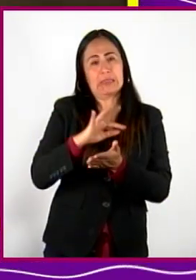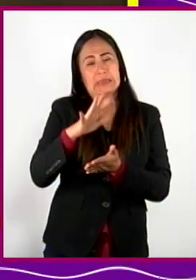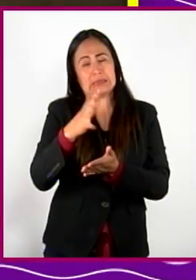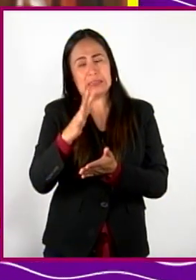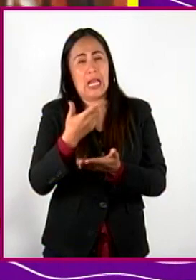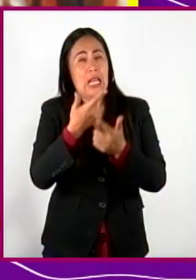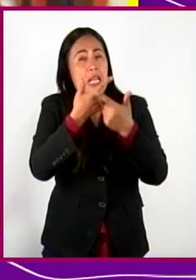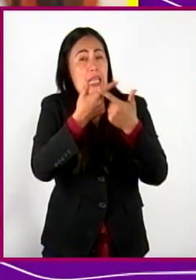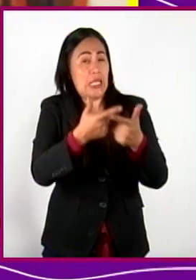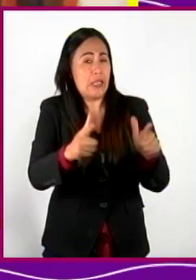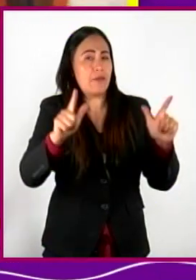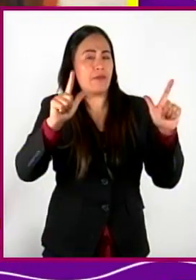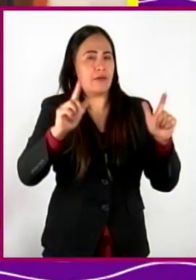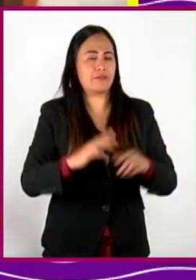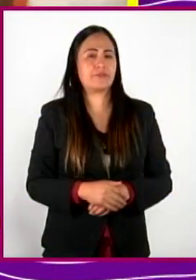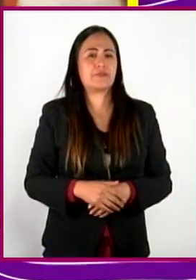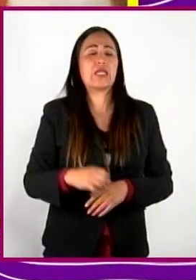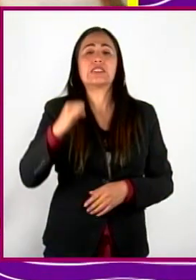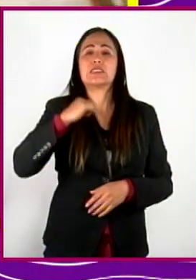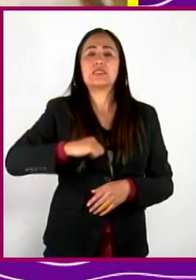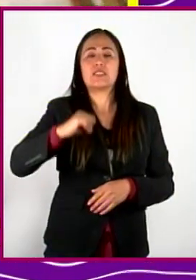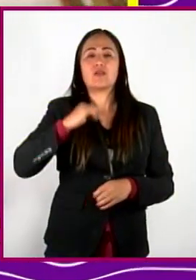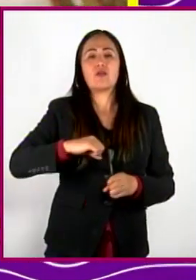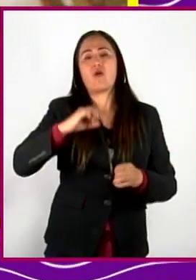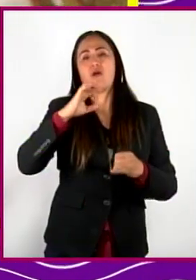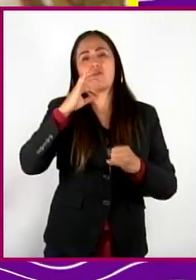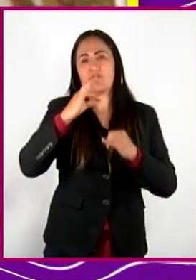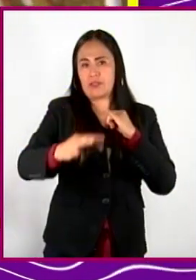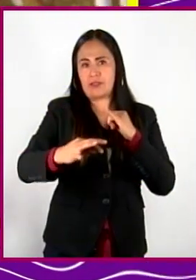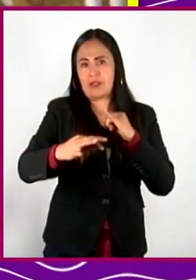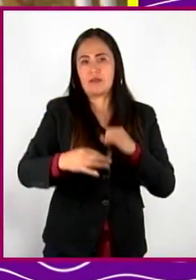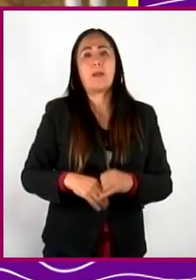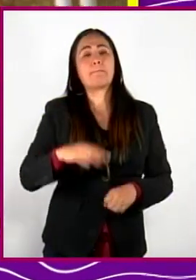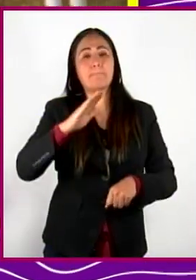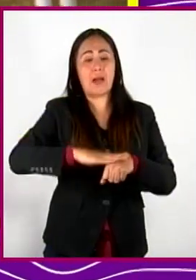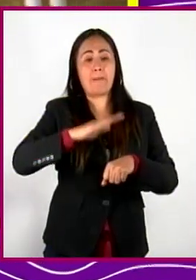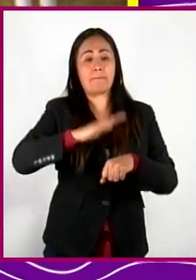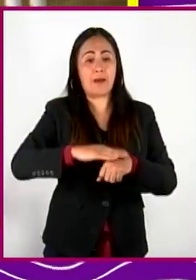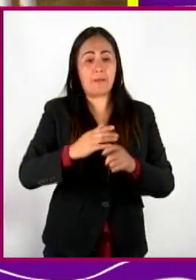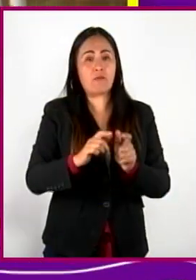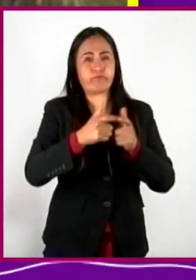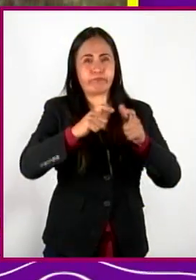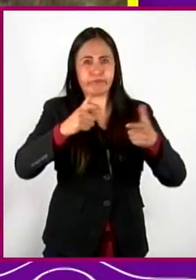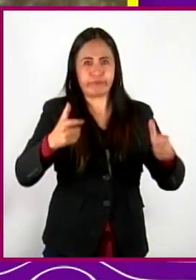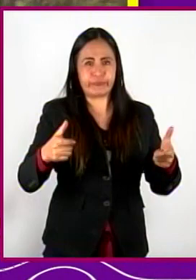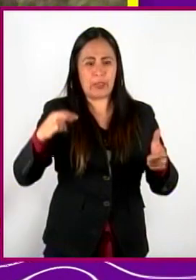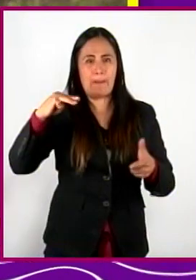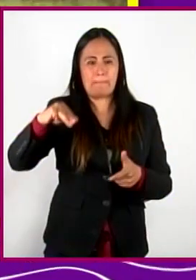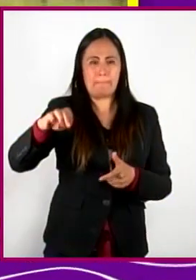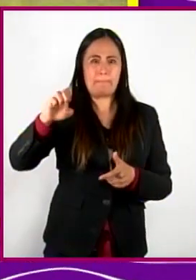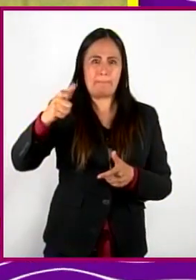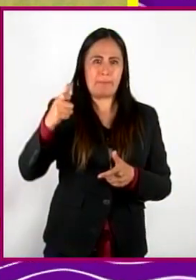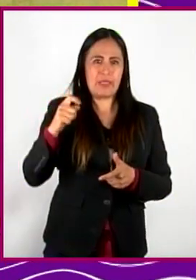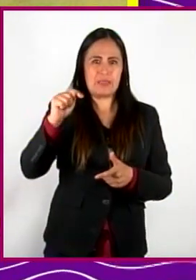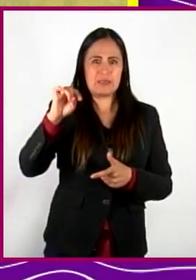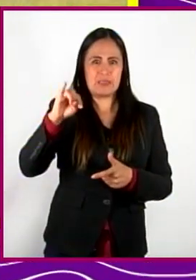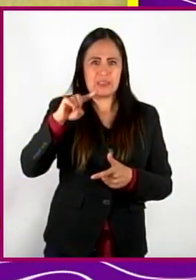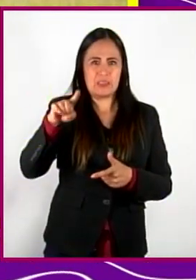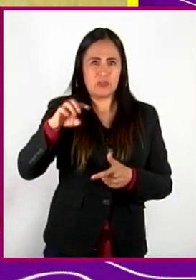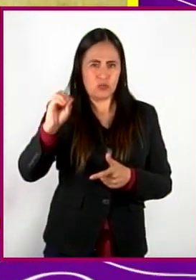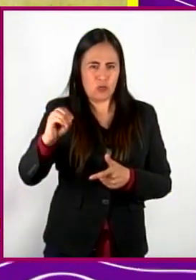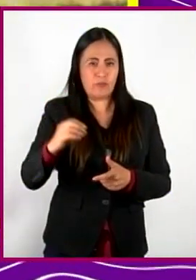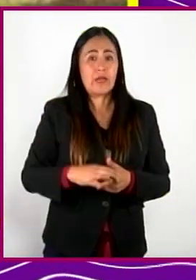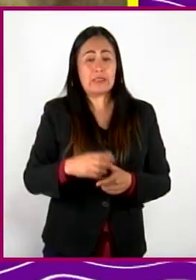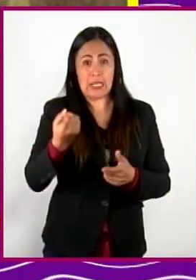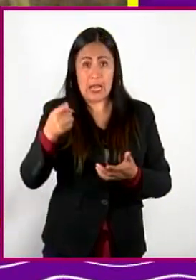libre. Hacia finales de ese siglo, se había incrementado la población mestiza que no estaba sujeta a las leyes